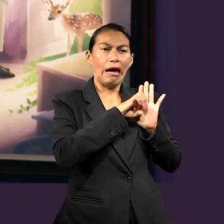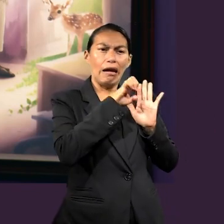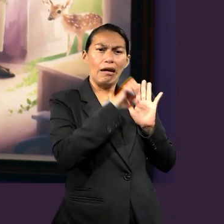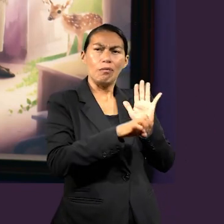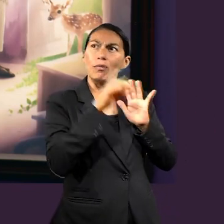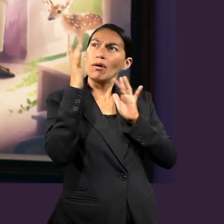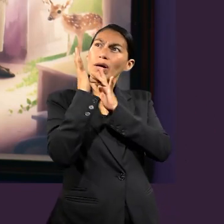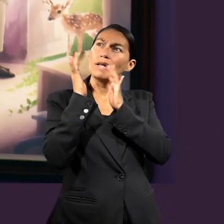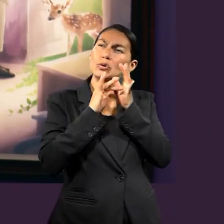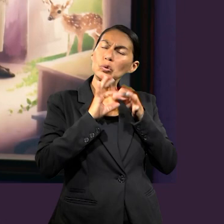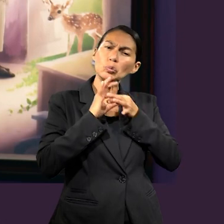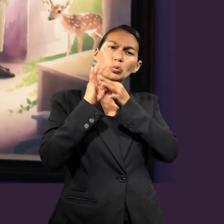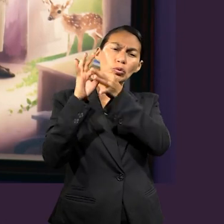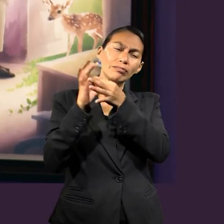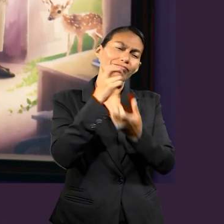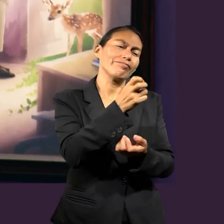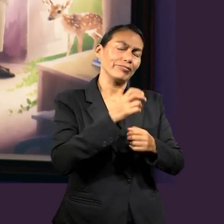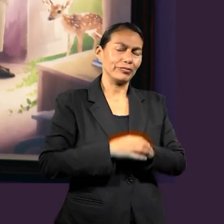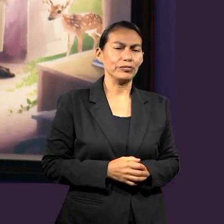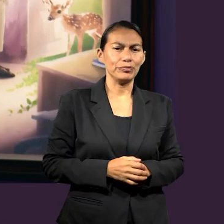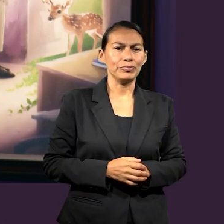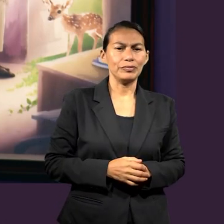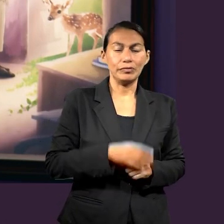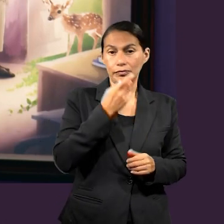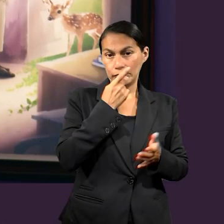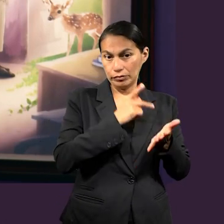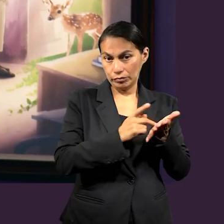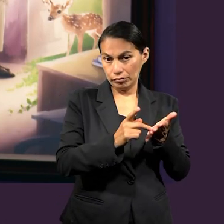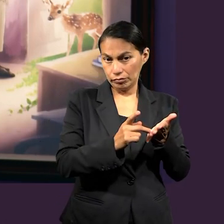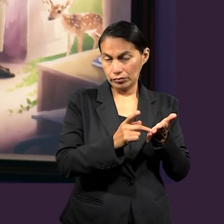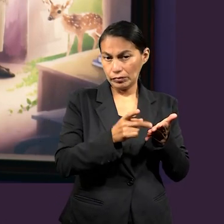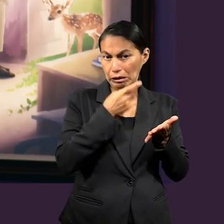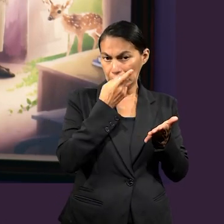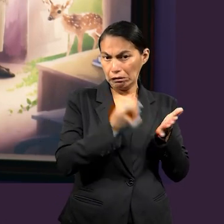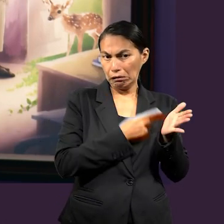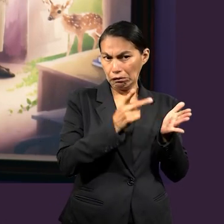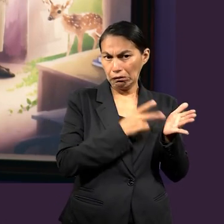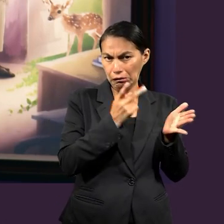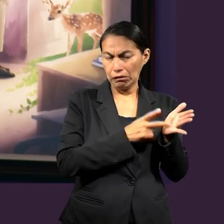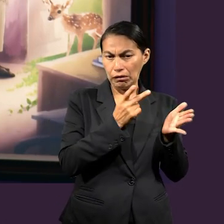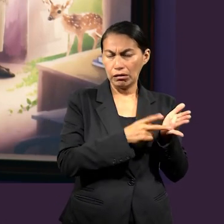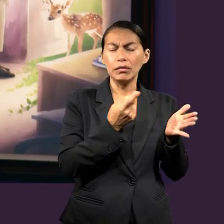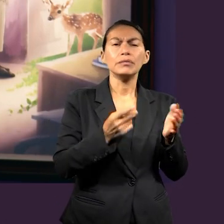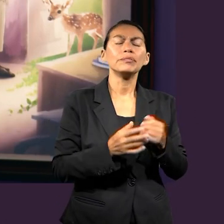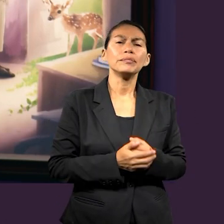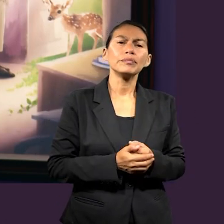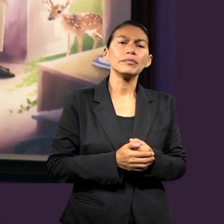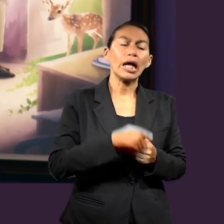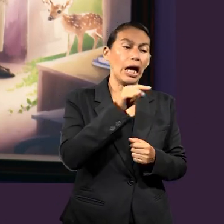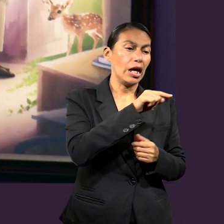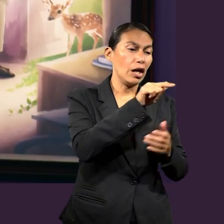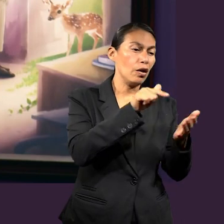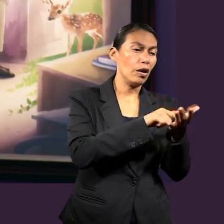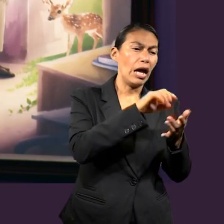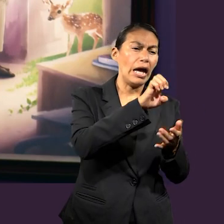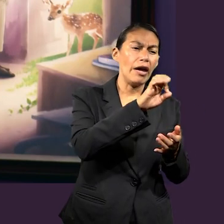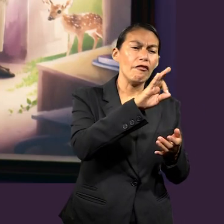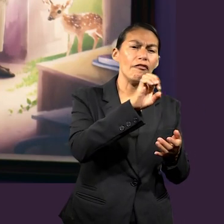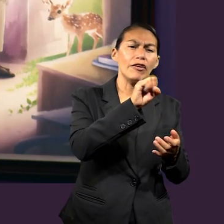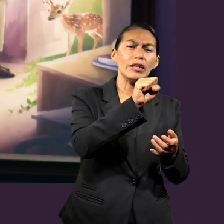ciertas dificultades. Y, por ejemplo, pues, Pablo lo reafirma mucho. Por ejemplo, en Efesios, pues, de tanta